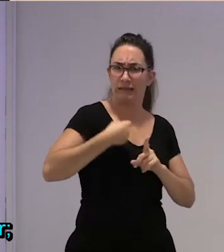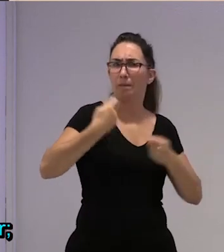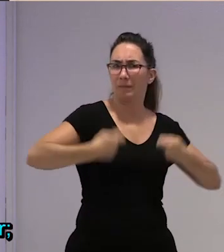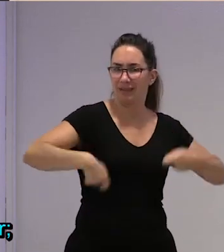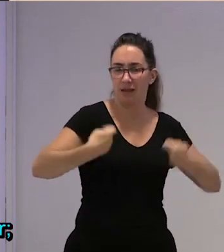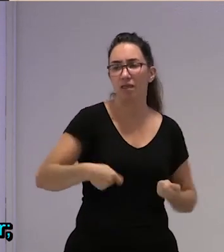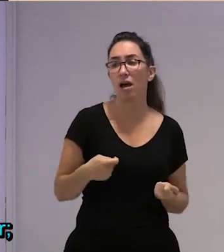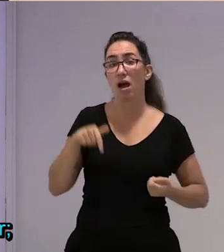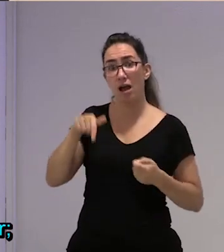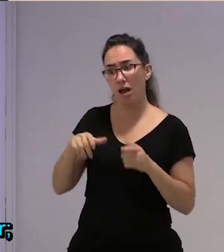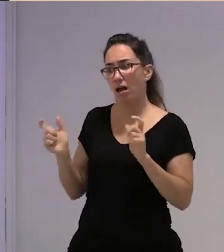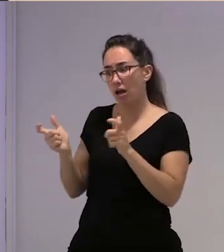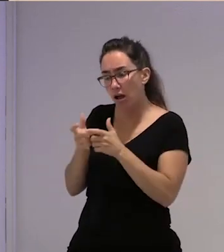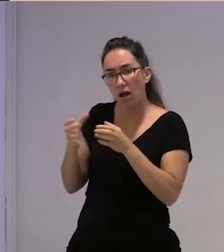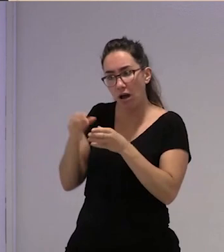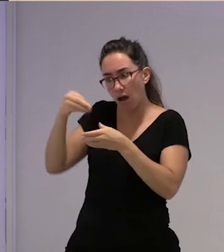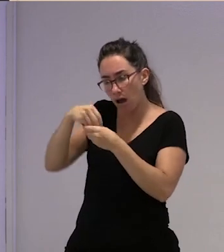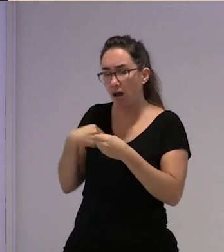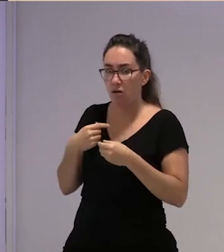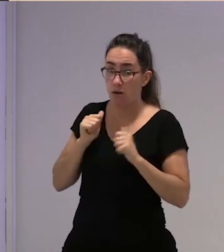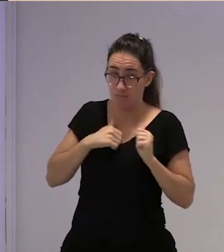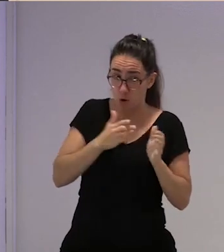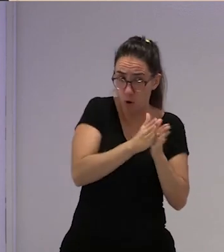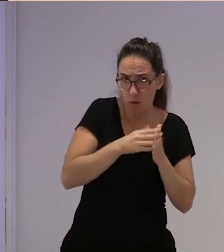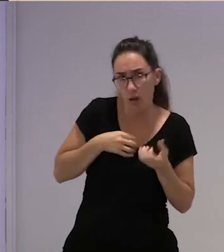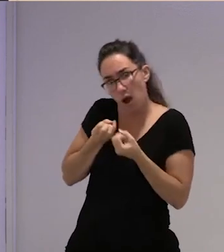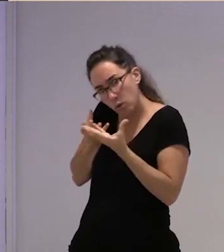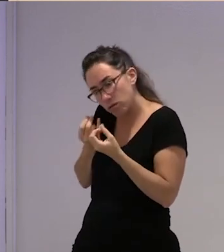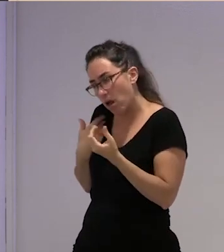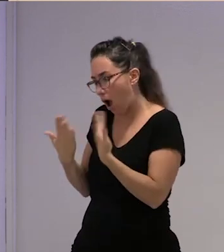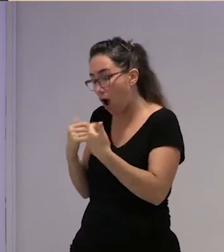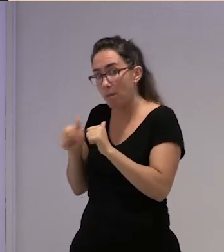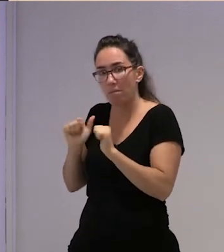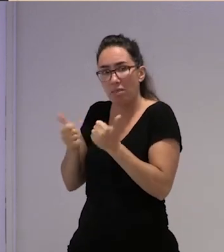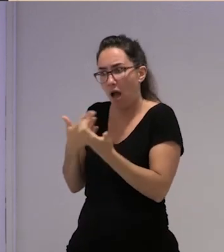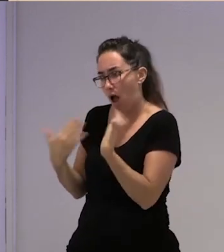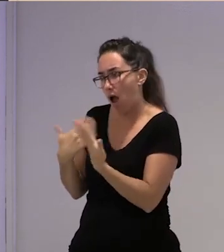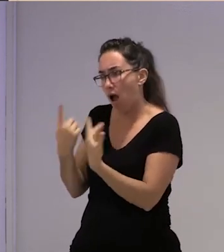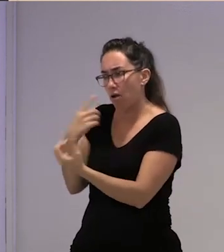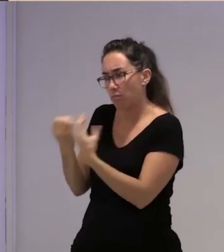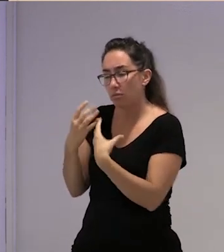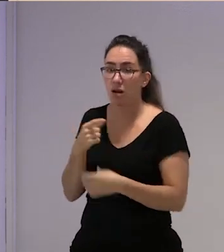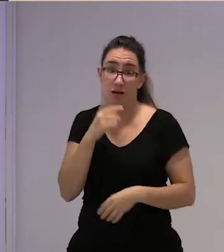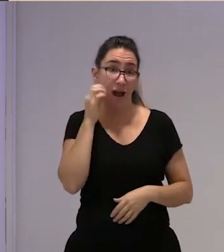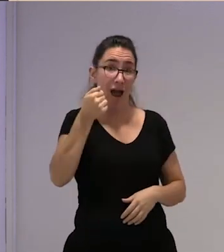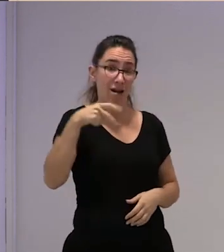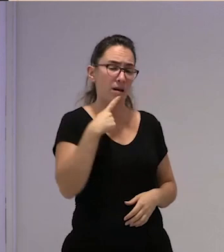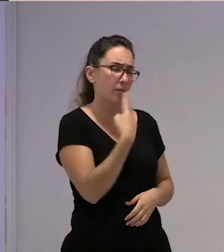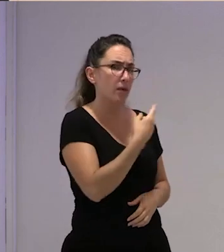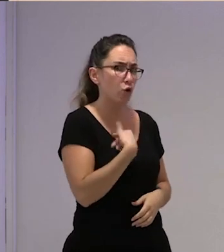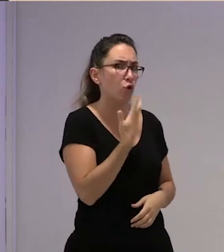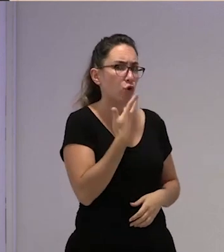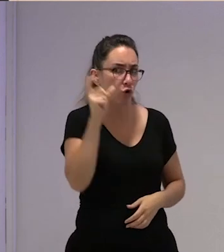ahí es donde empezamos a hablar yo empecé a contarle lo que yo veía con mis compañeras lo que pasaba y todo esto entonces me dijo ella bueno pues mira yo conozco una amiga